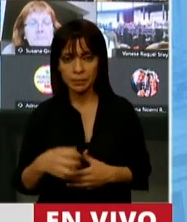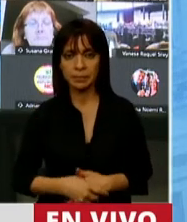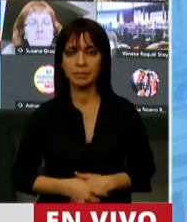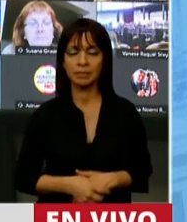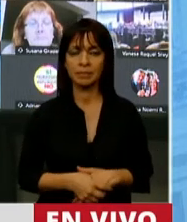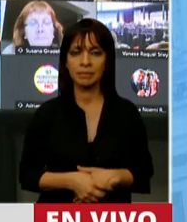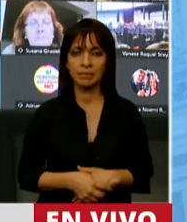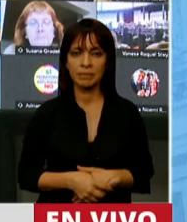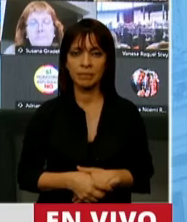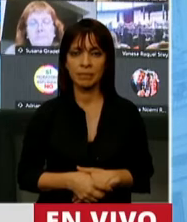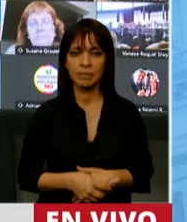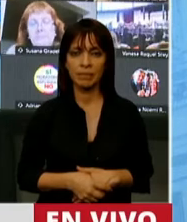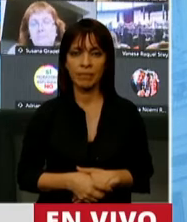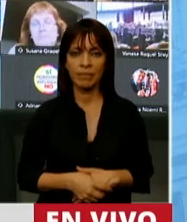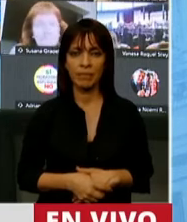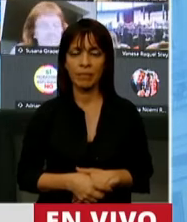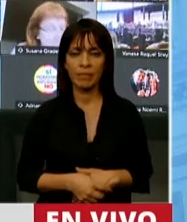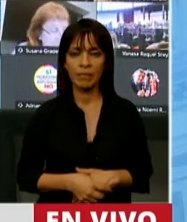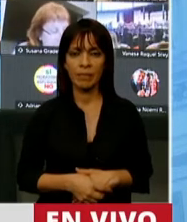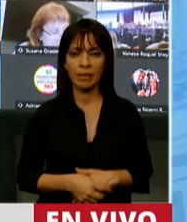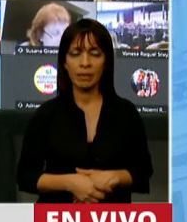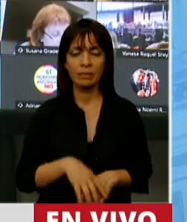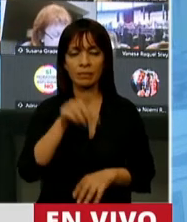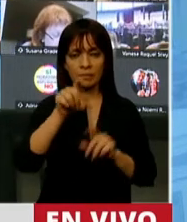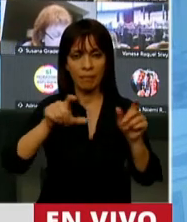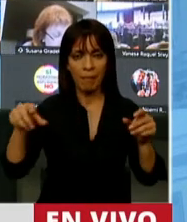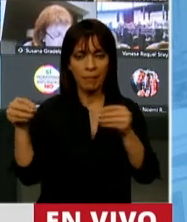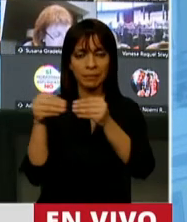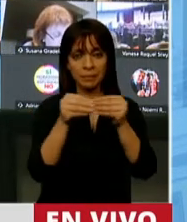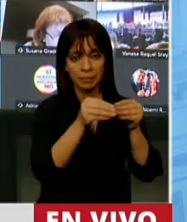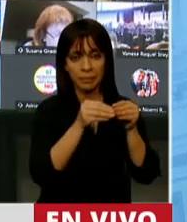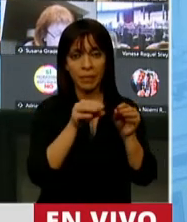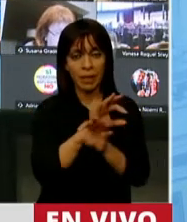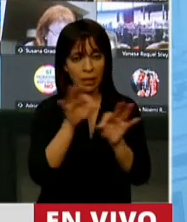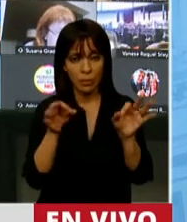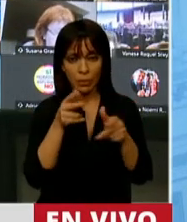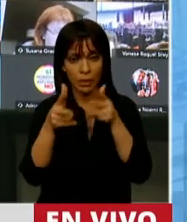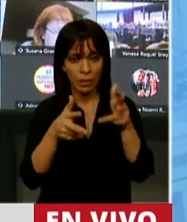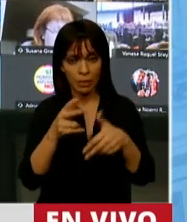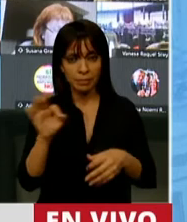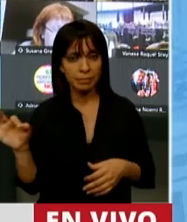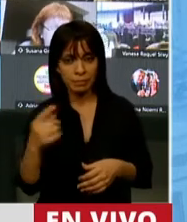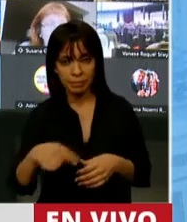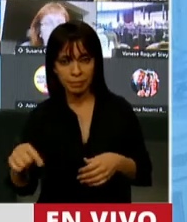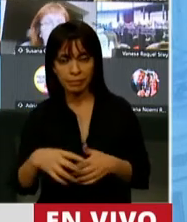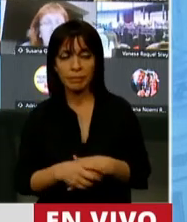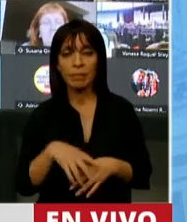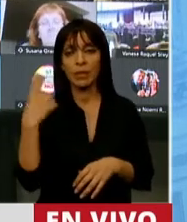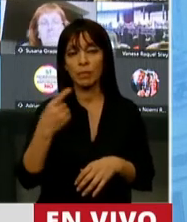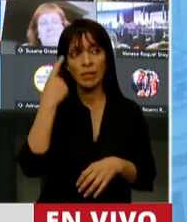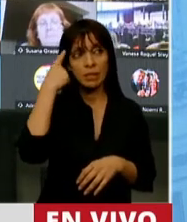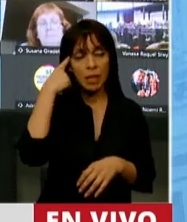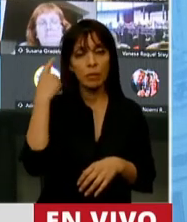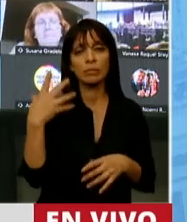Lo que ningún legislador lamentablemente ha dicho es que como ponemos el eje en la